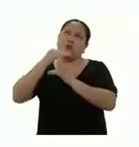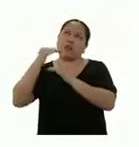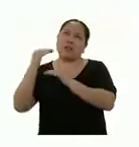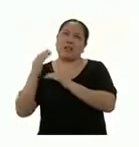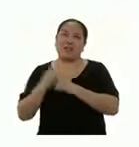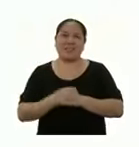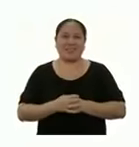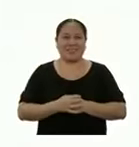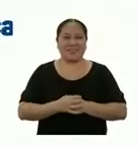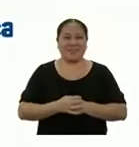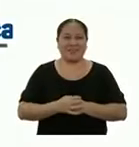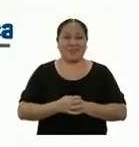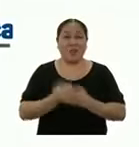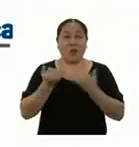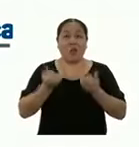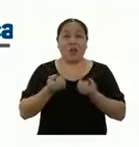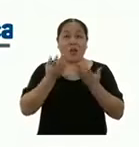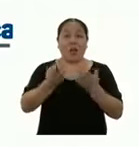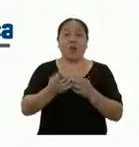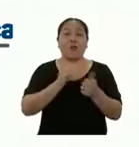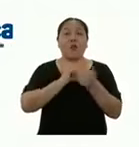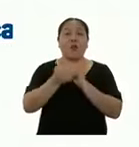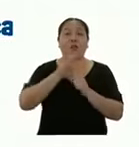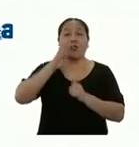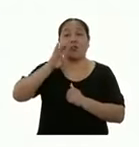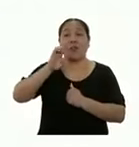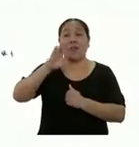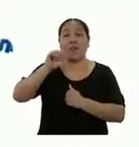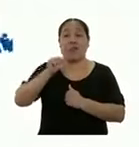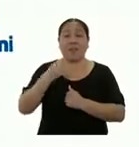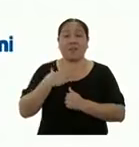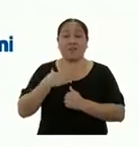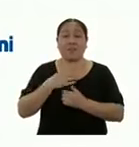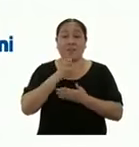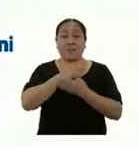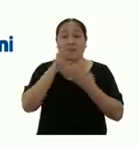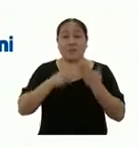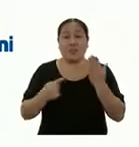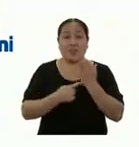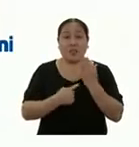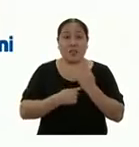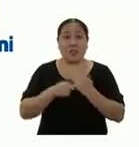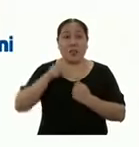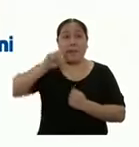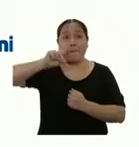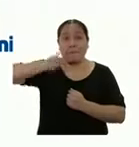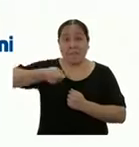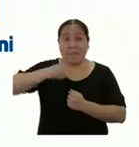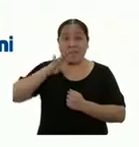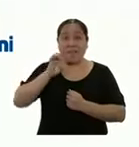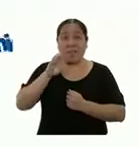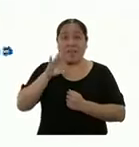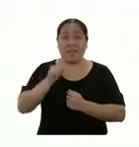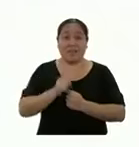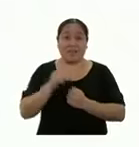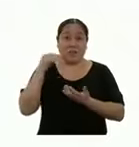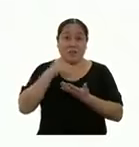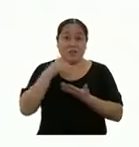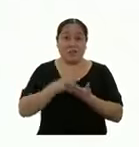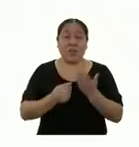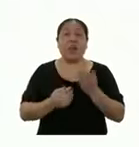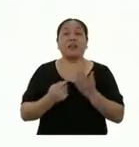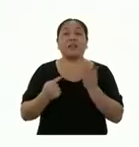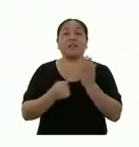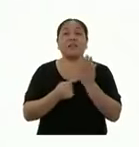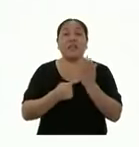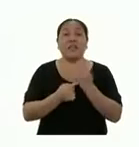Ya lanzamos el concurso Beca Mi Vocación Técnica. Son mil becas para estudiar una carrera técnica. Dirigido a escolares